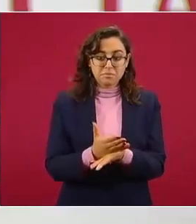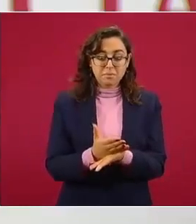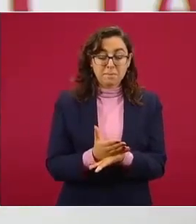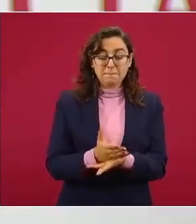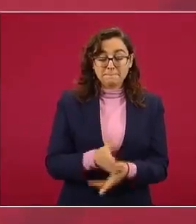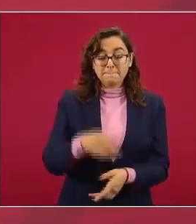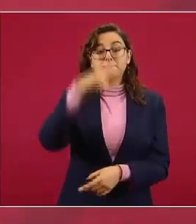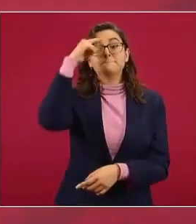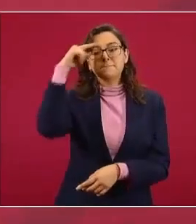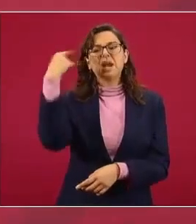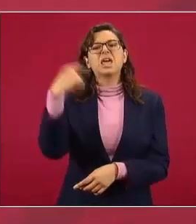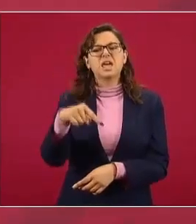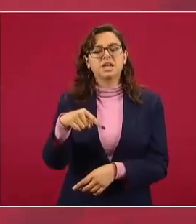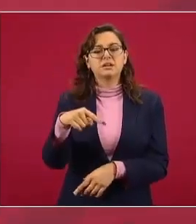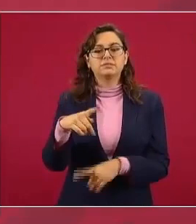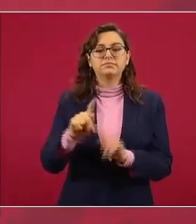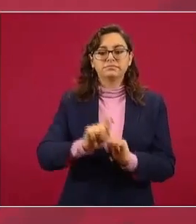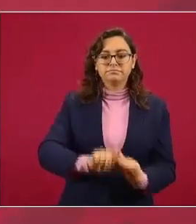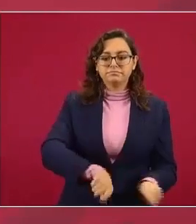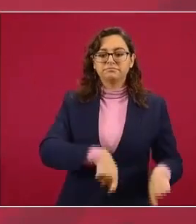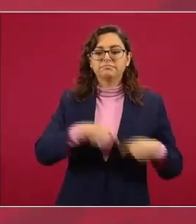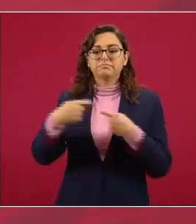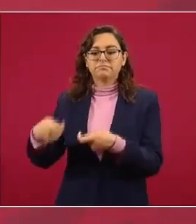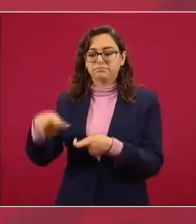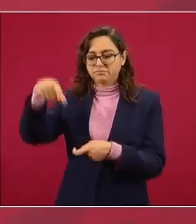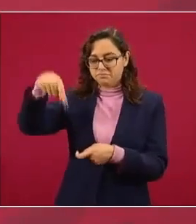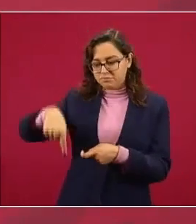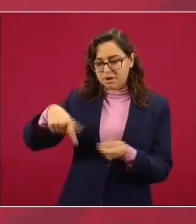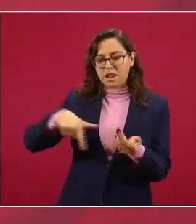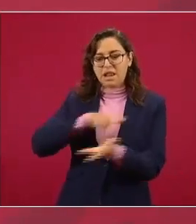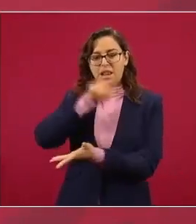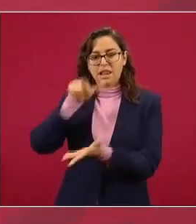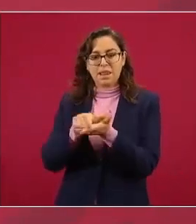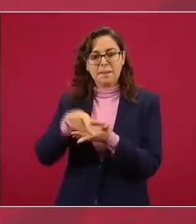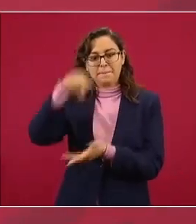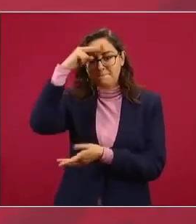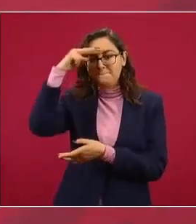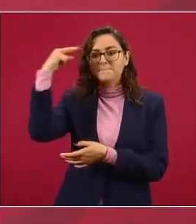su caso procesado de acuerdo con las leyes mexicanas